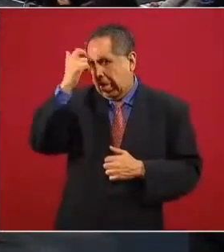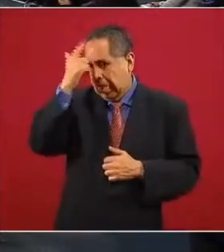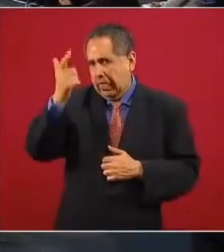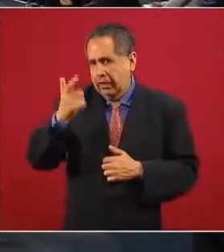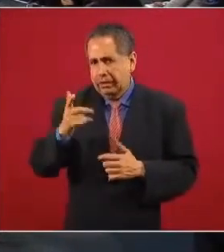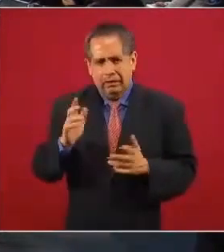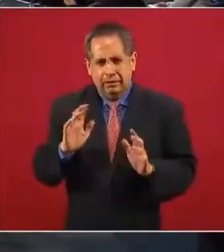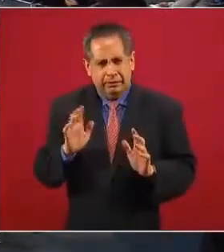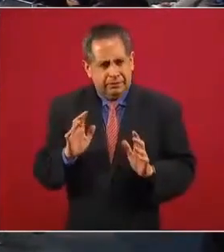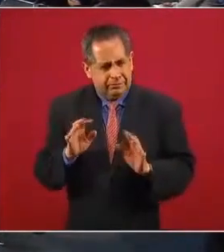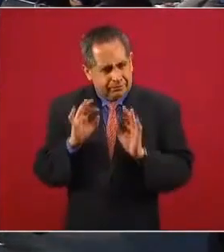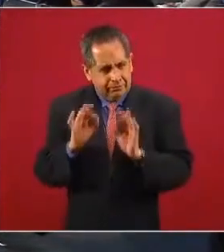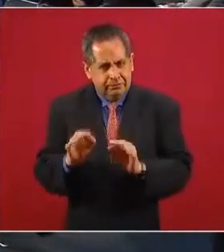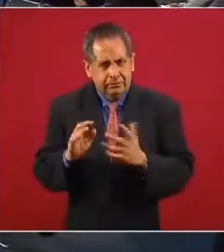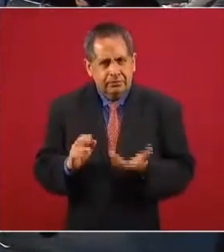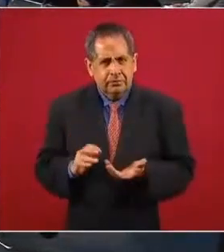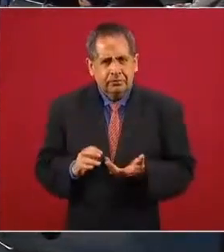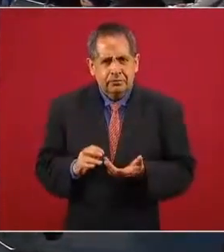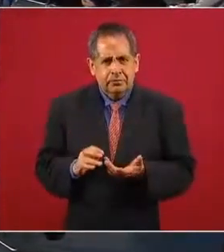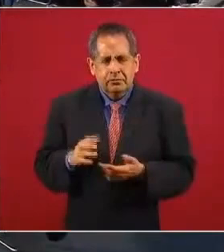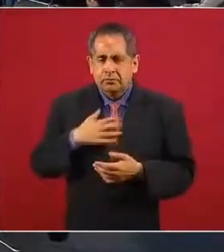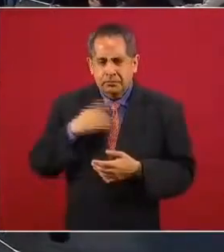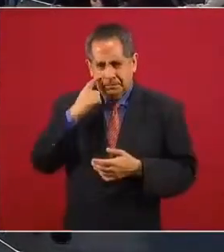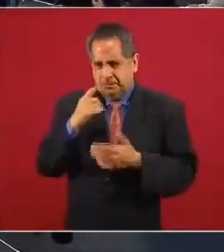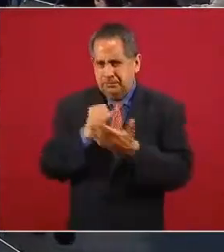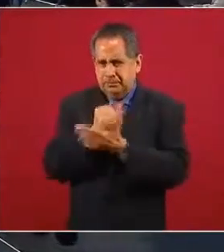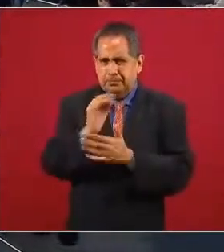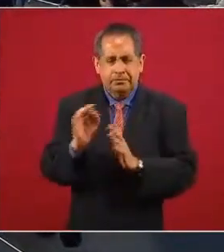que de repente decidí.